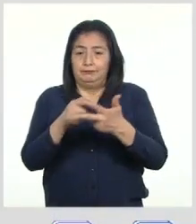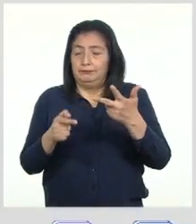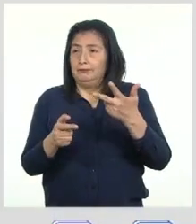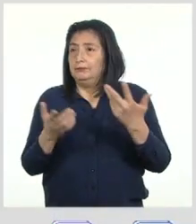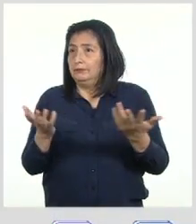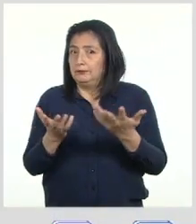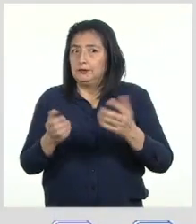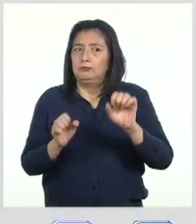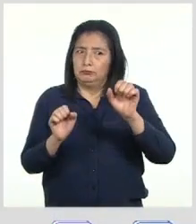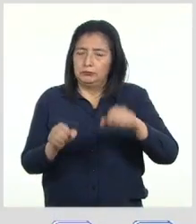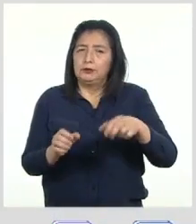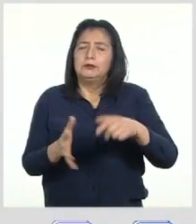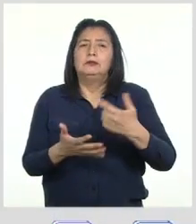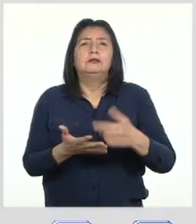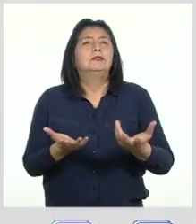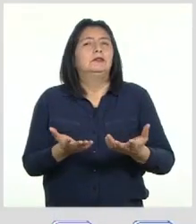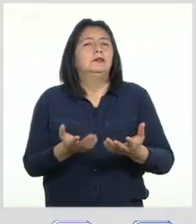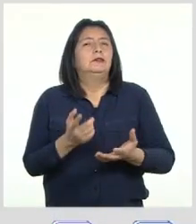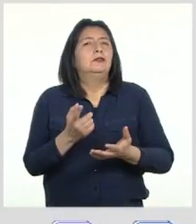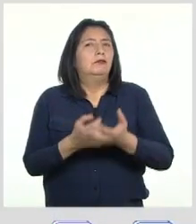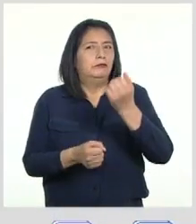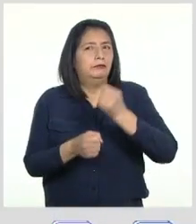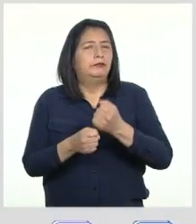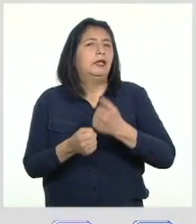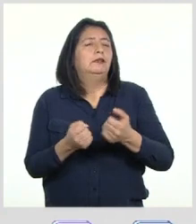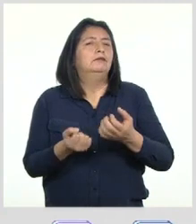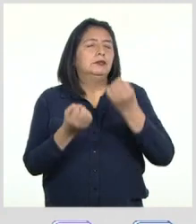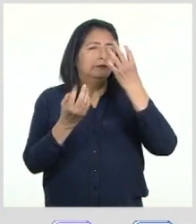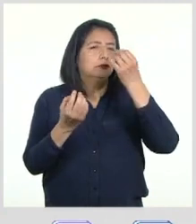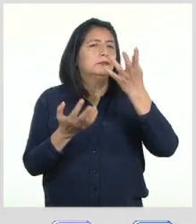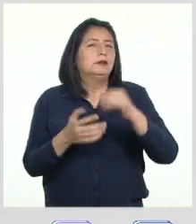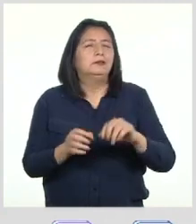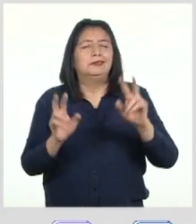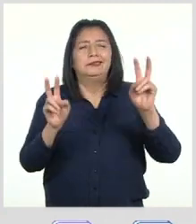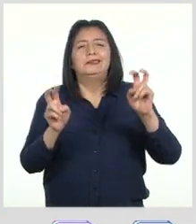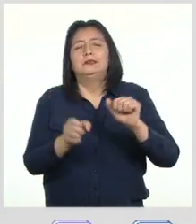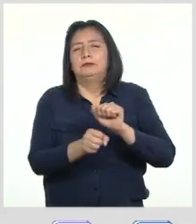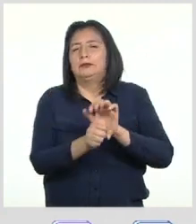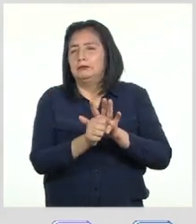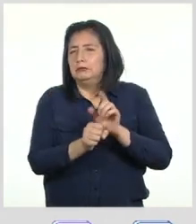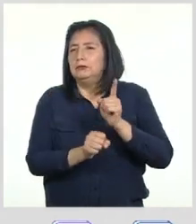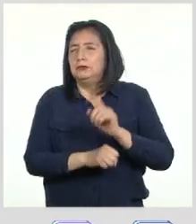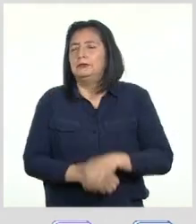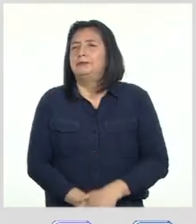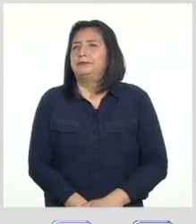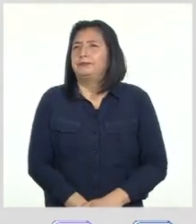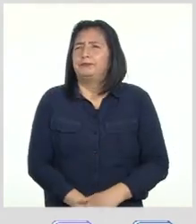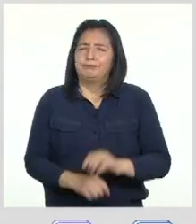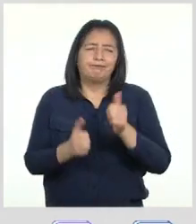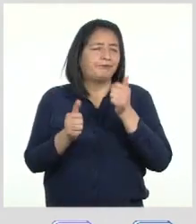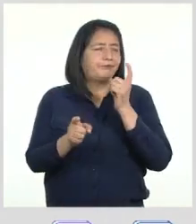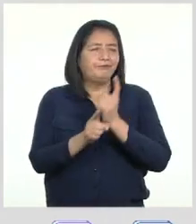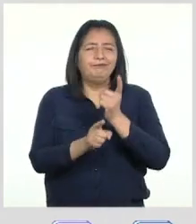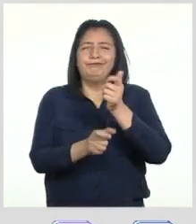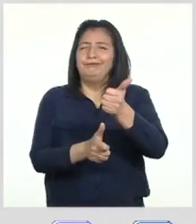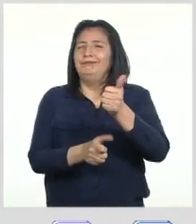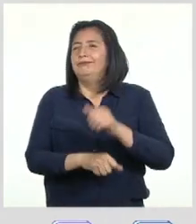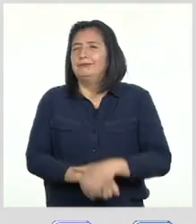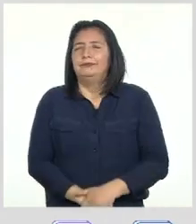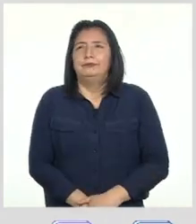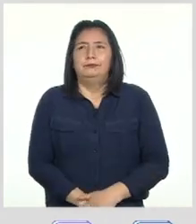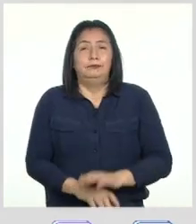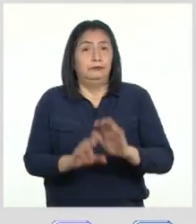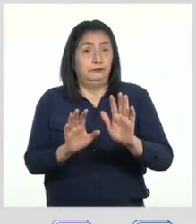encuentran entre las fuentes de información más confiables en temas relacionados con la pandemia del COVID-19 Excelente, Patricia